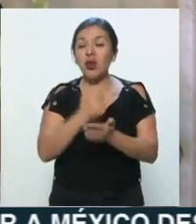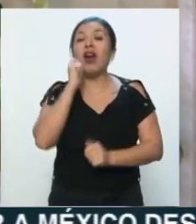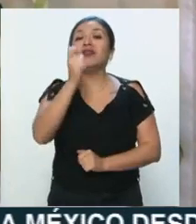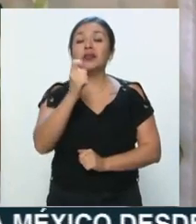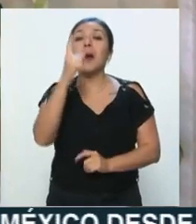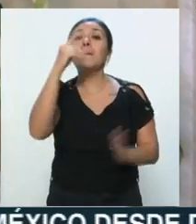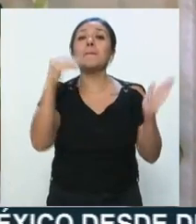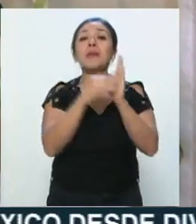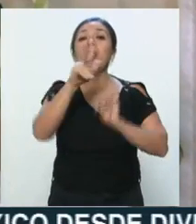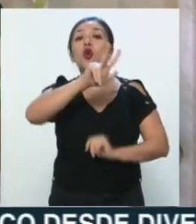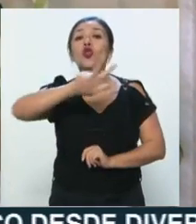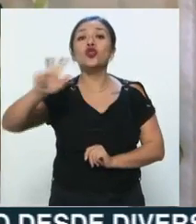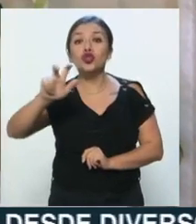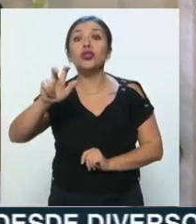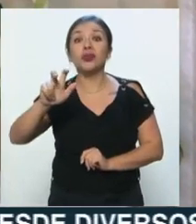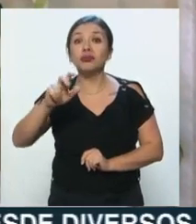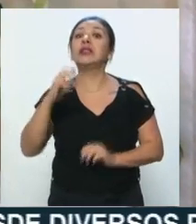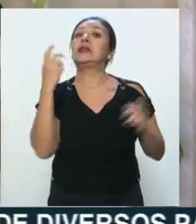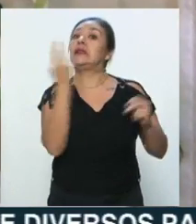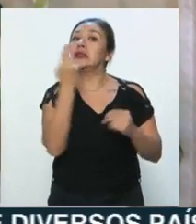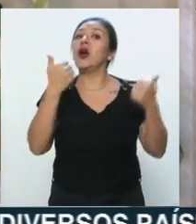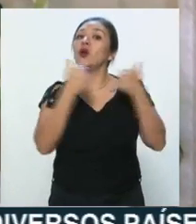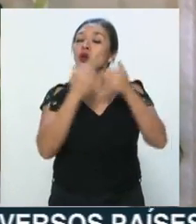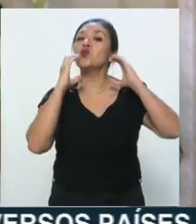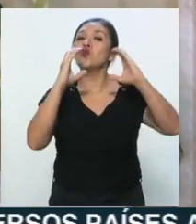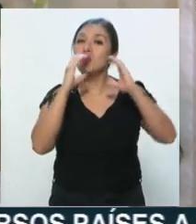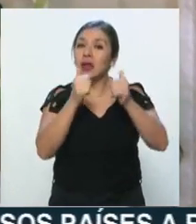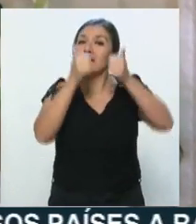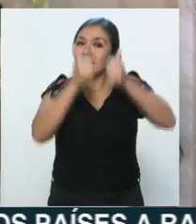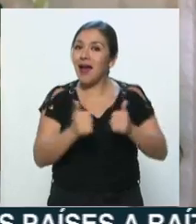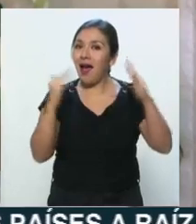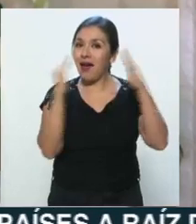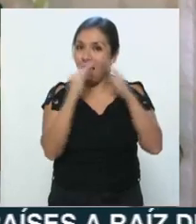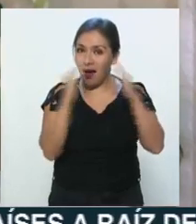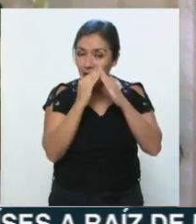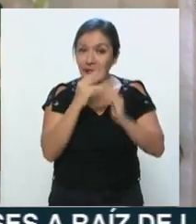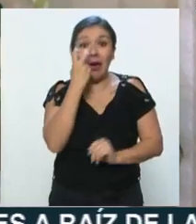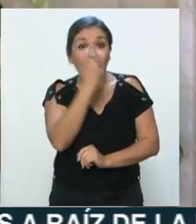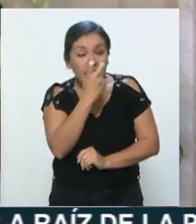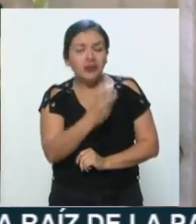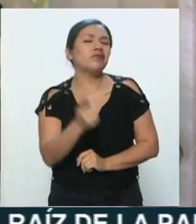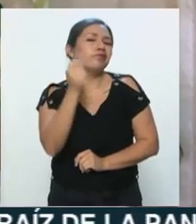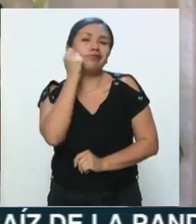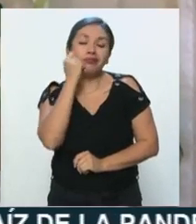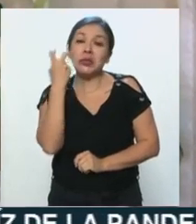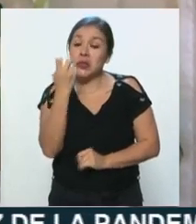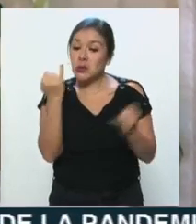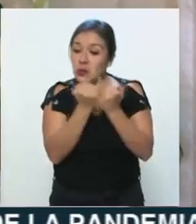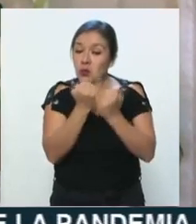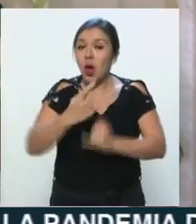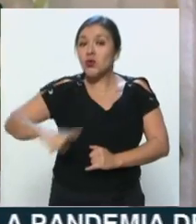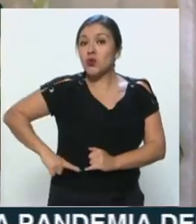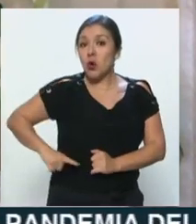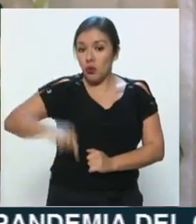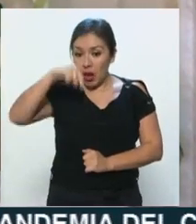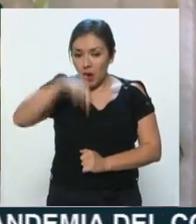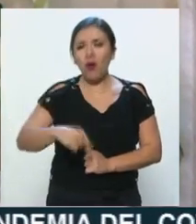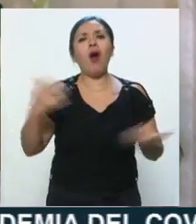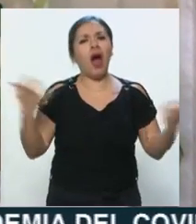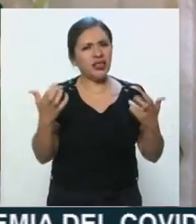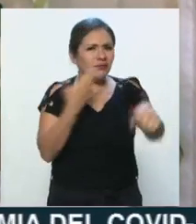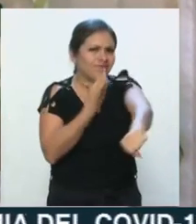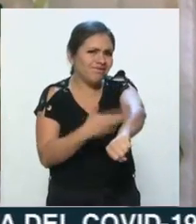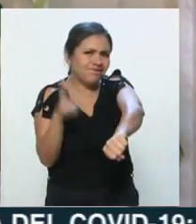1.800, siempre que sigamos las medidas de sana distancia. Pese a ello, dijo, el gobierno capitalino se prepara